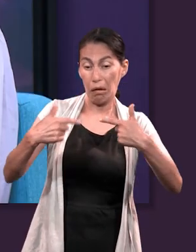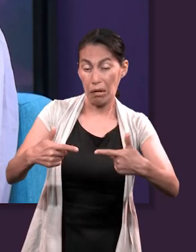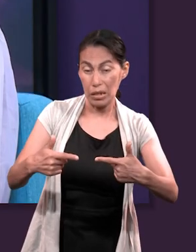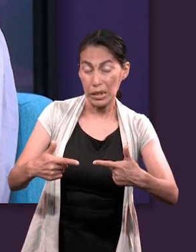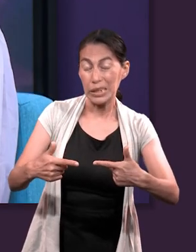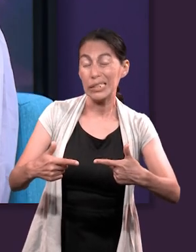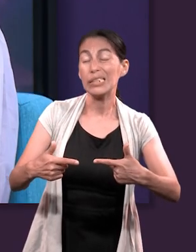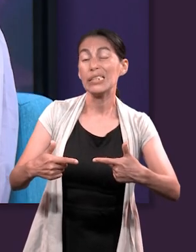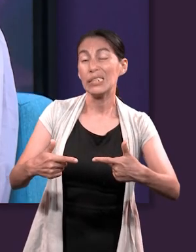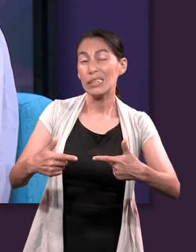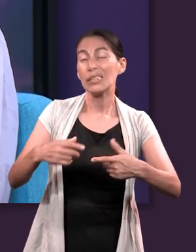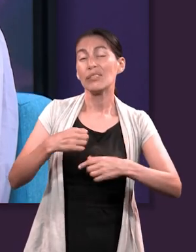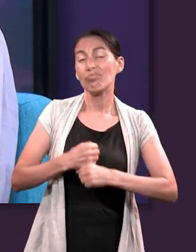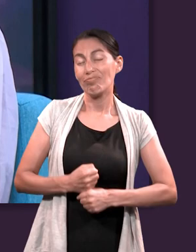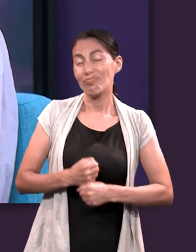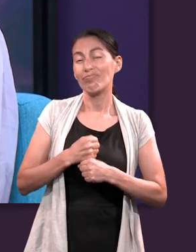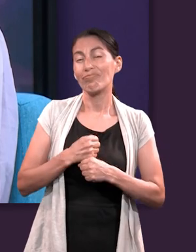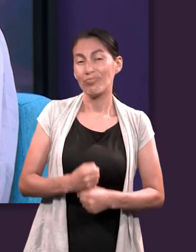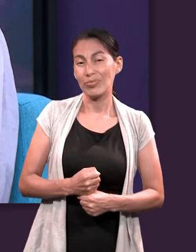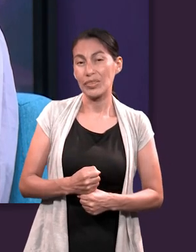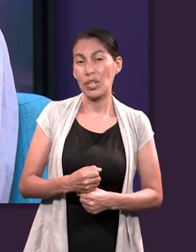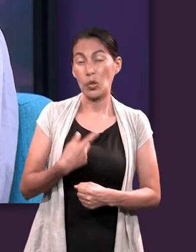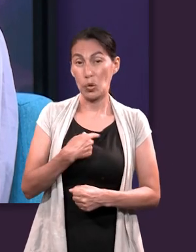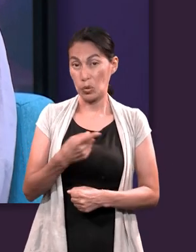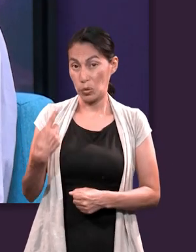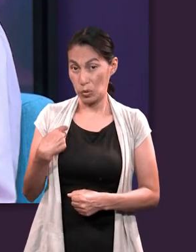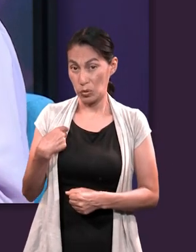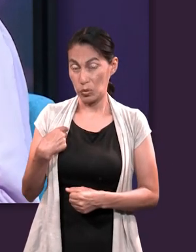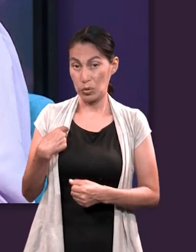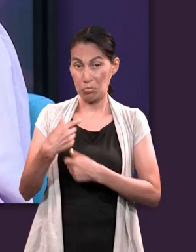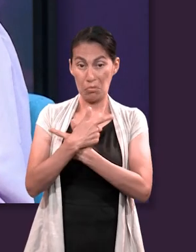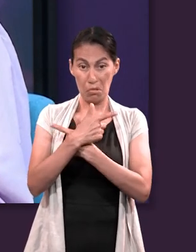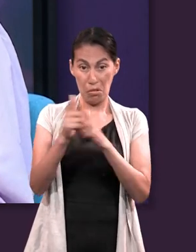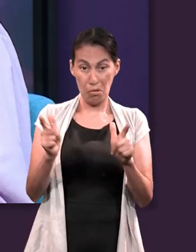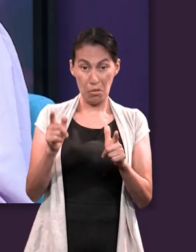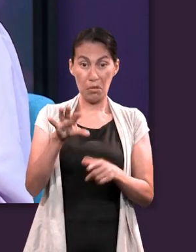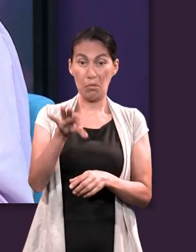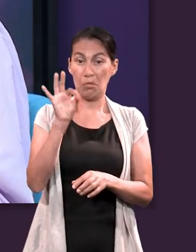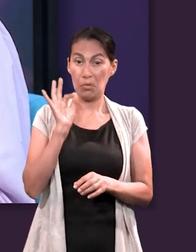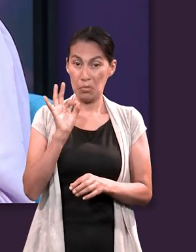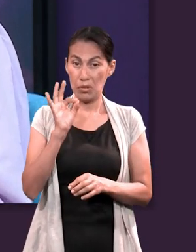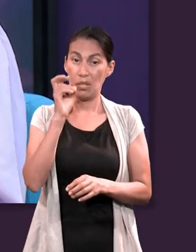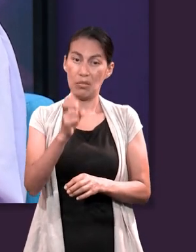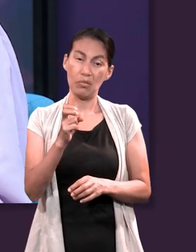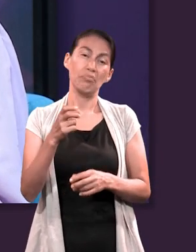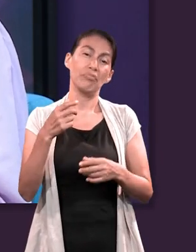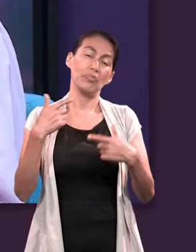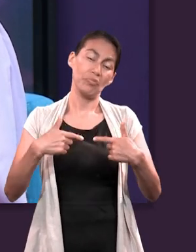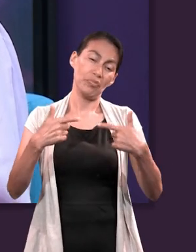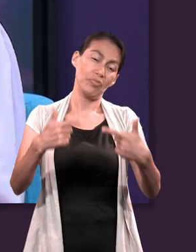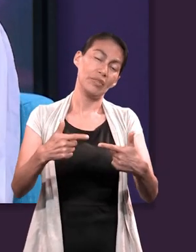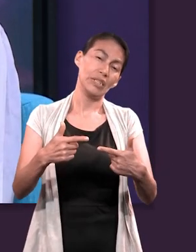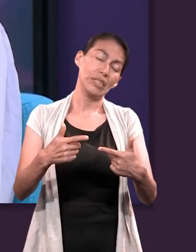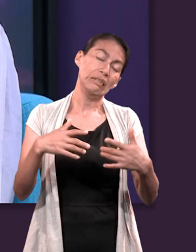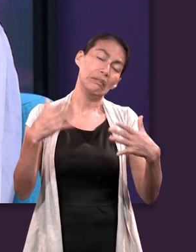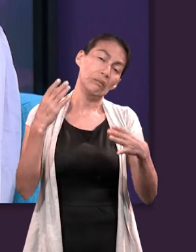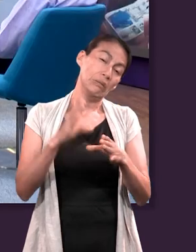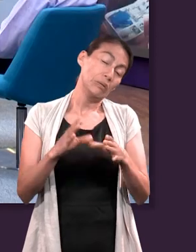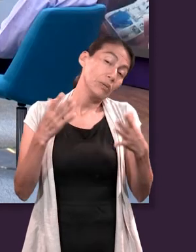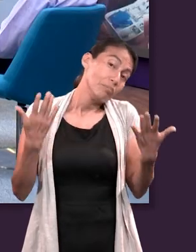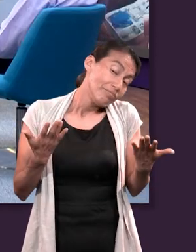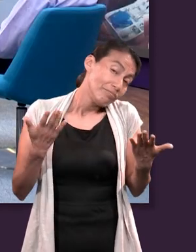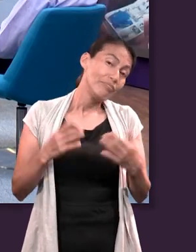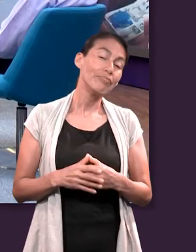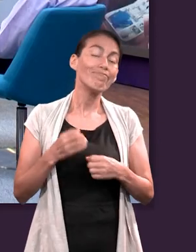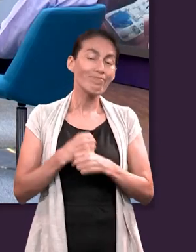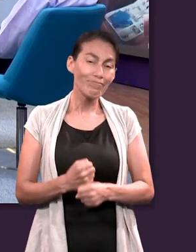Ciertamente tenemos que cargar con las consecuencias de nuestras decisiones tomadas en nuestro libre albedrío que Dios nos otorgó.